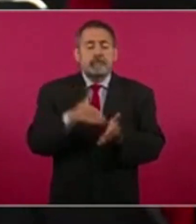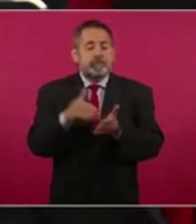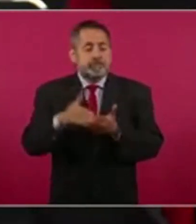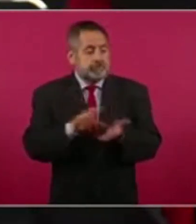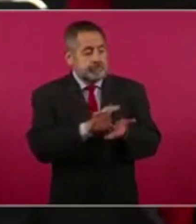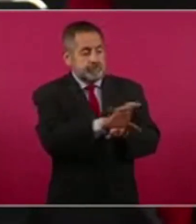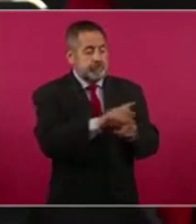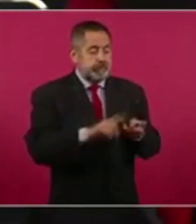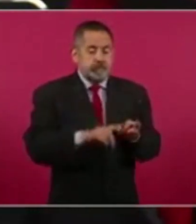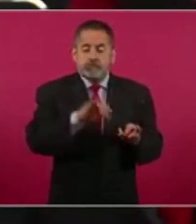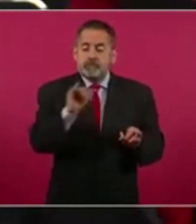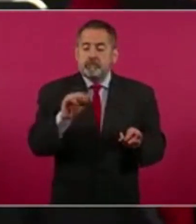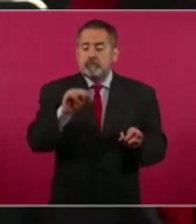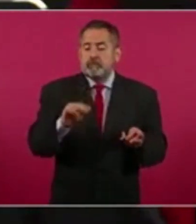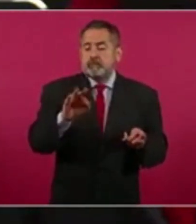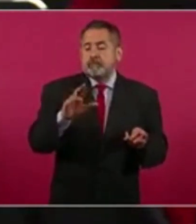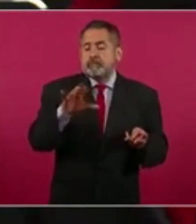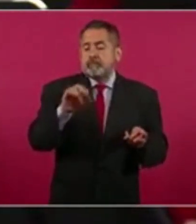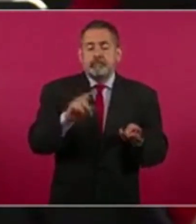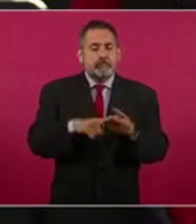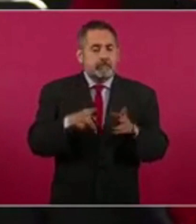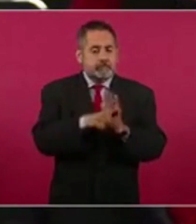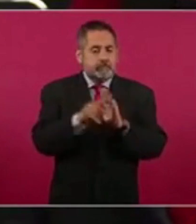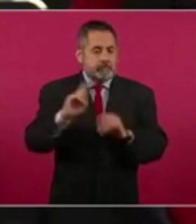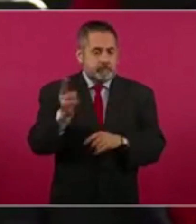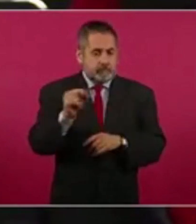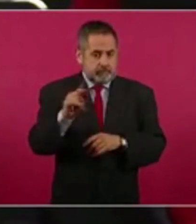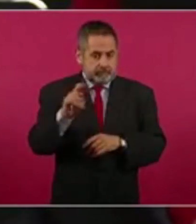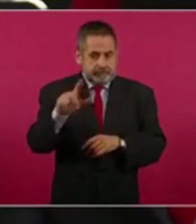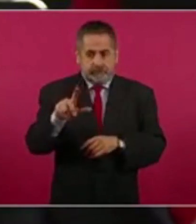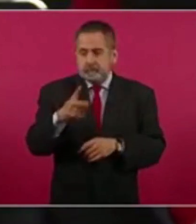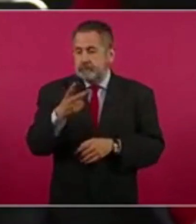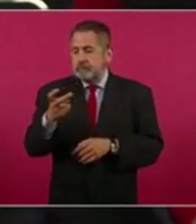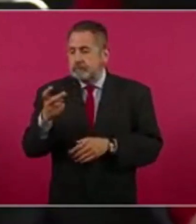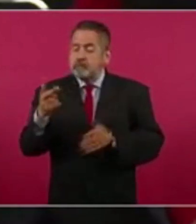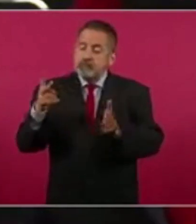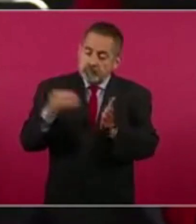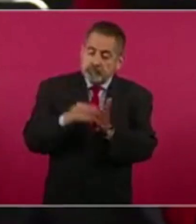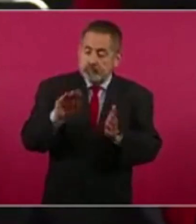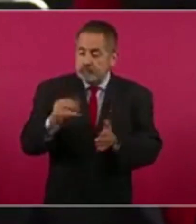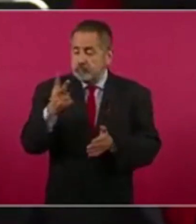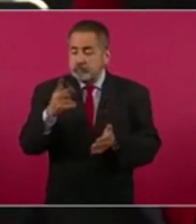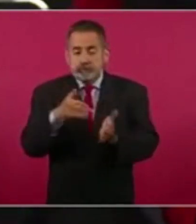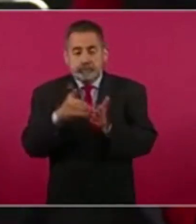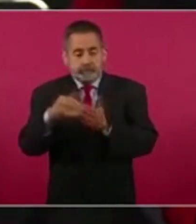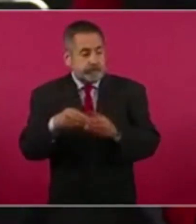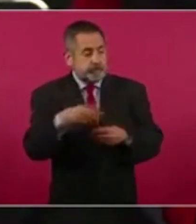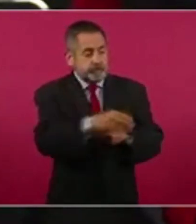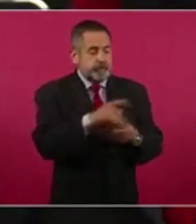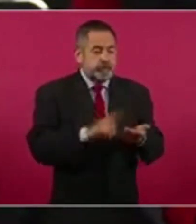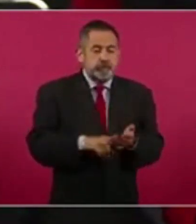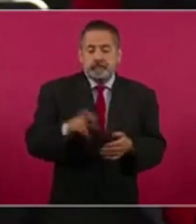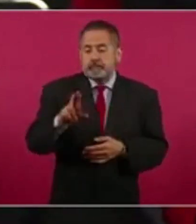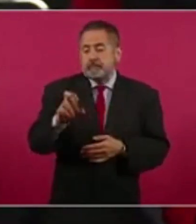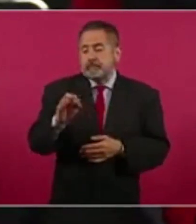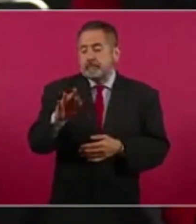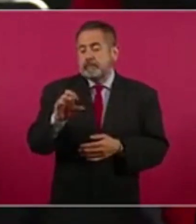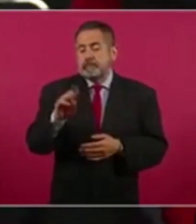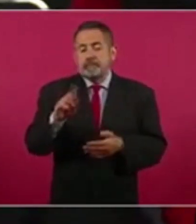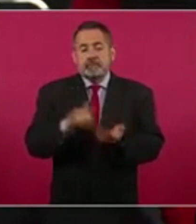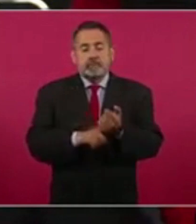a Juan Francisco Eali del Universal dos mil 92 millones y al Reforma de Junco de la Vega